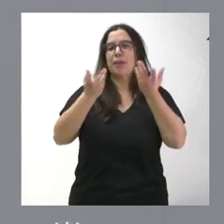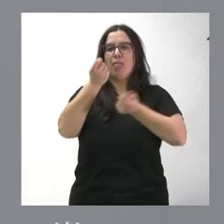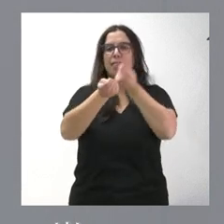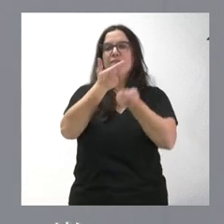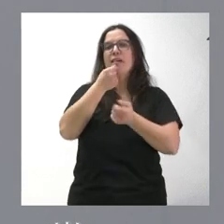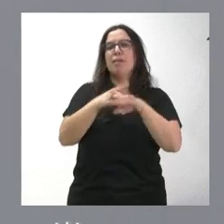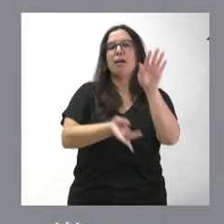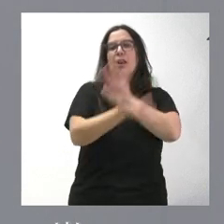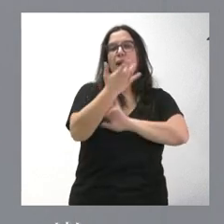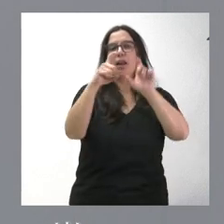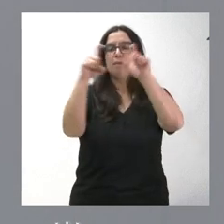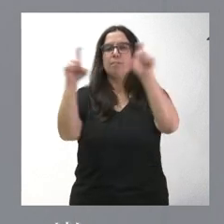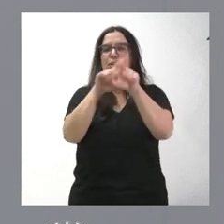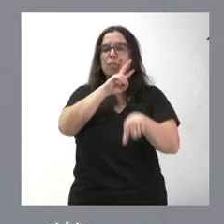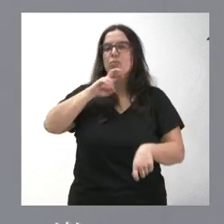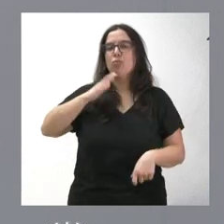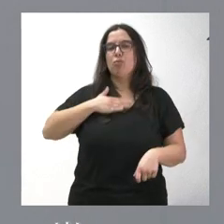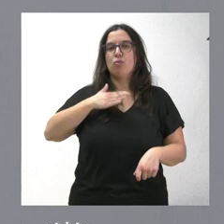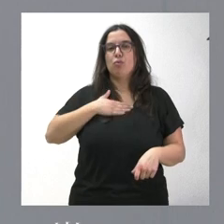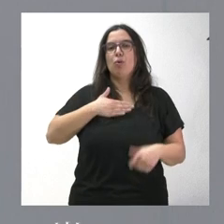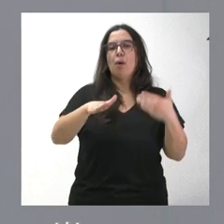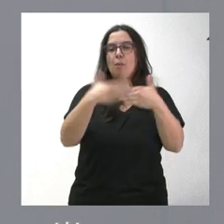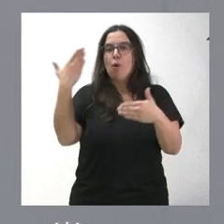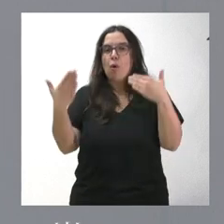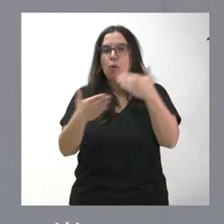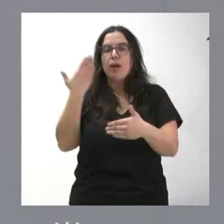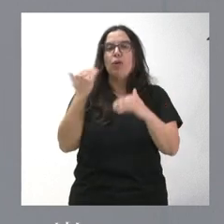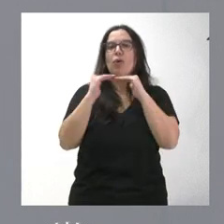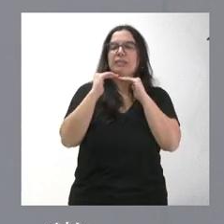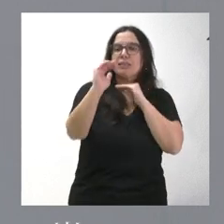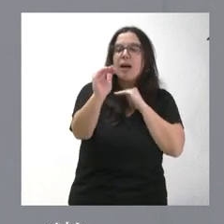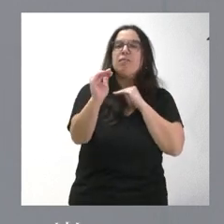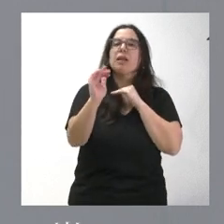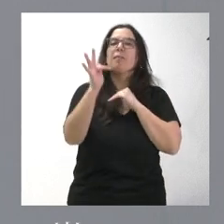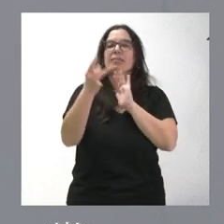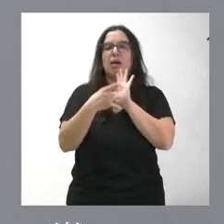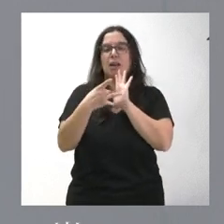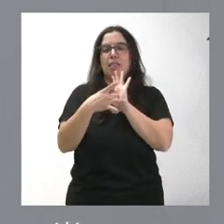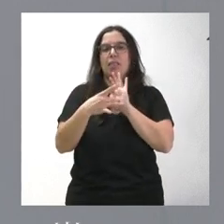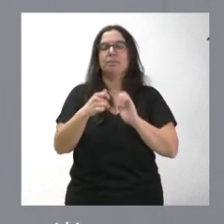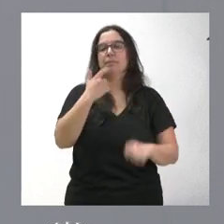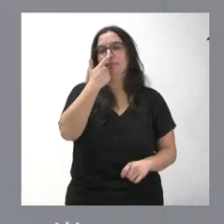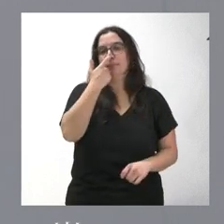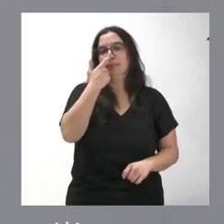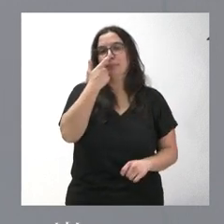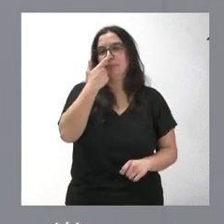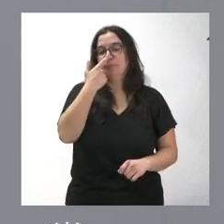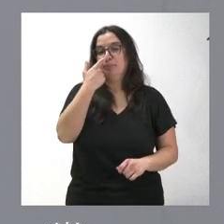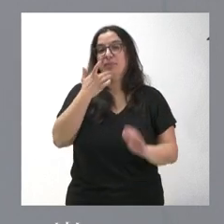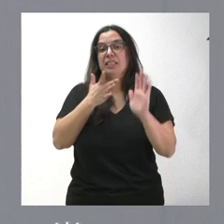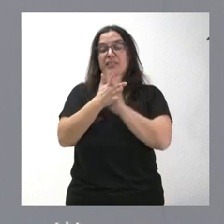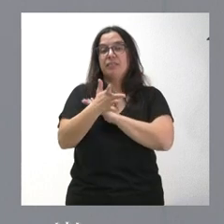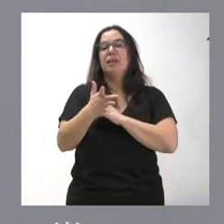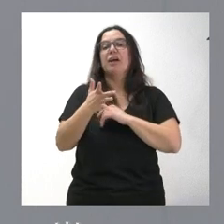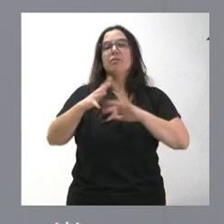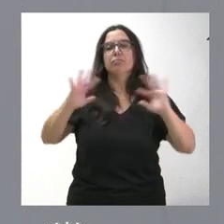creación y mantenimiento de empleo por cuenta propia, moderno, estable y de calidad. Se trata de incrementar las solicitaciones hacia el